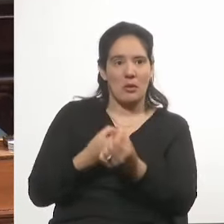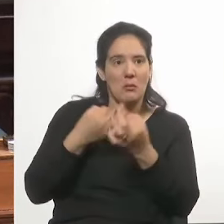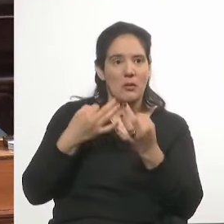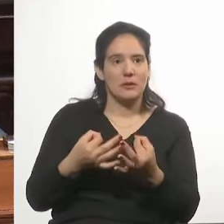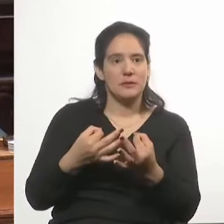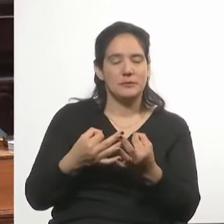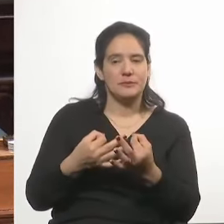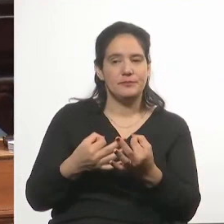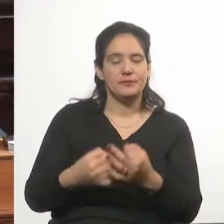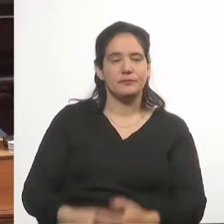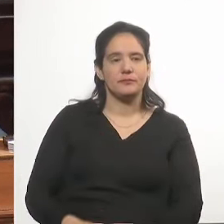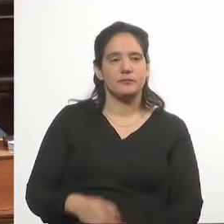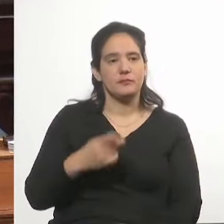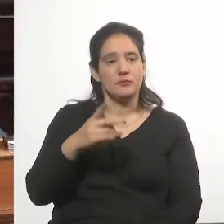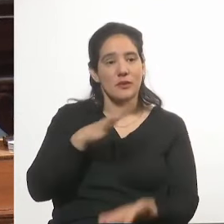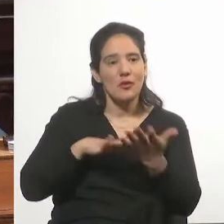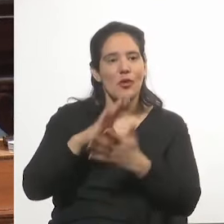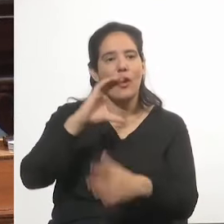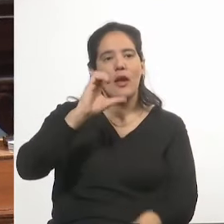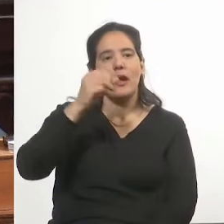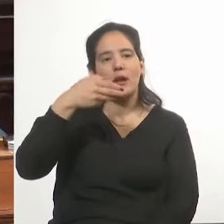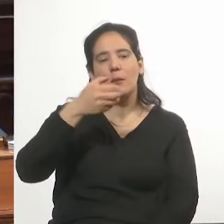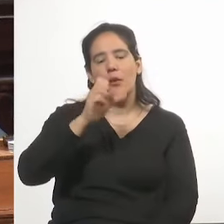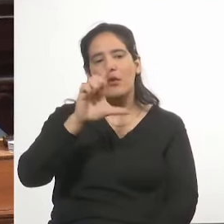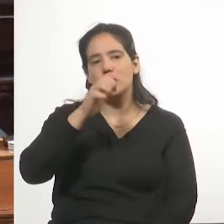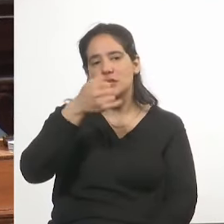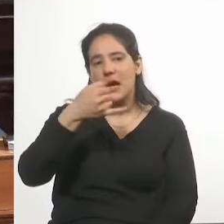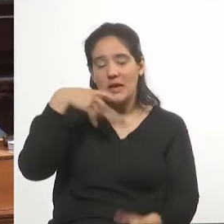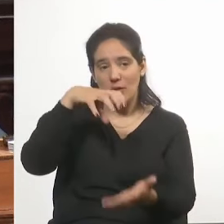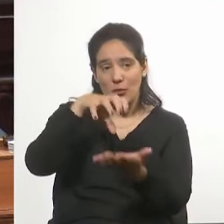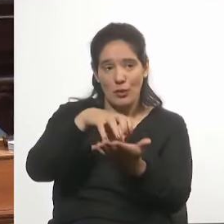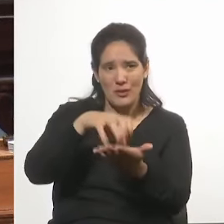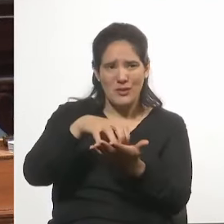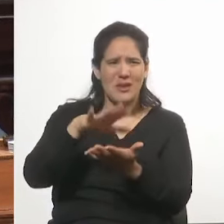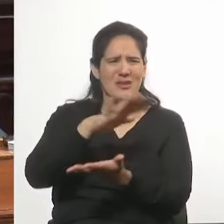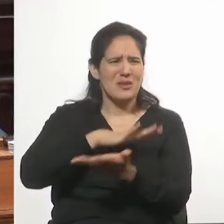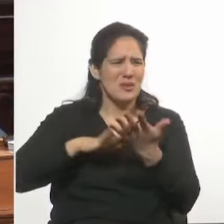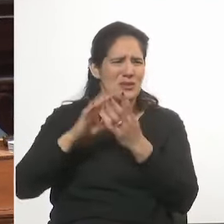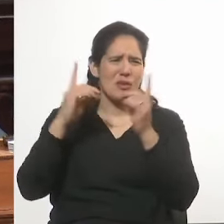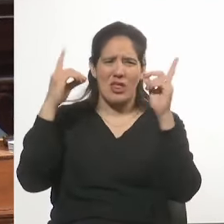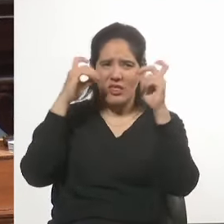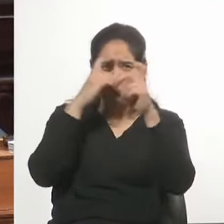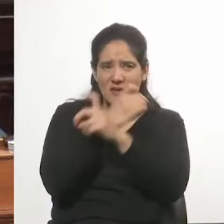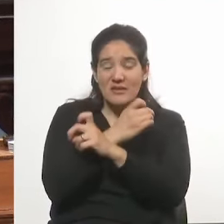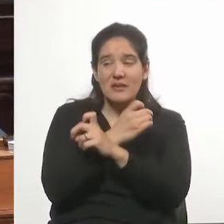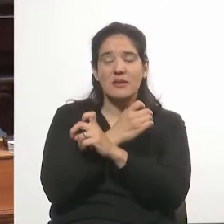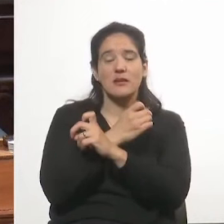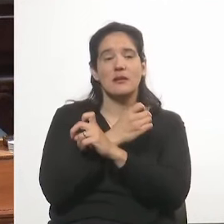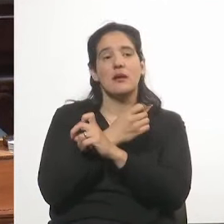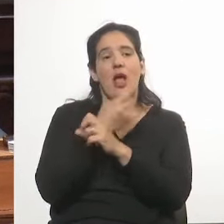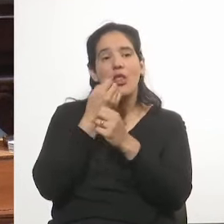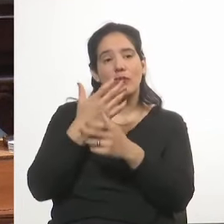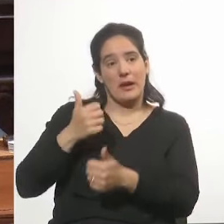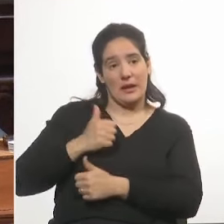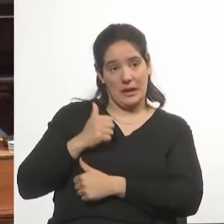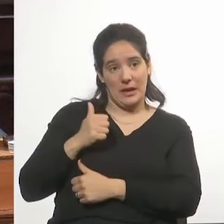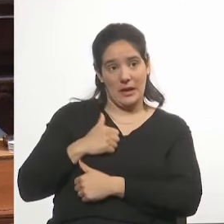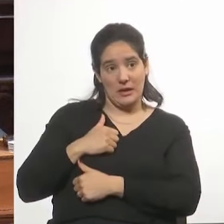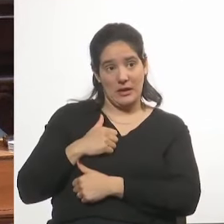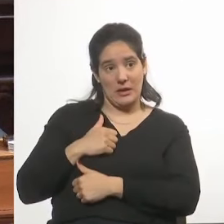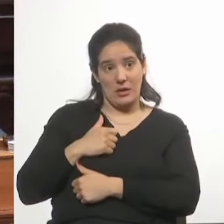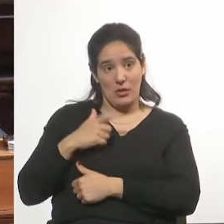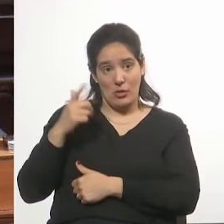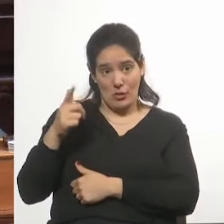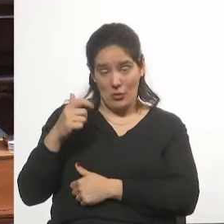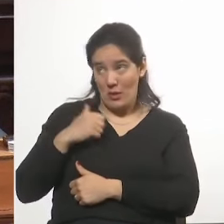donde los uruguayos tuvieron éxitos en una región compleja donde el ejército de un país